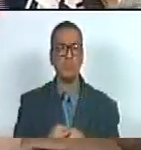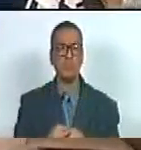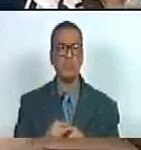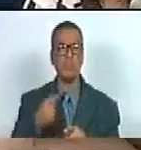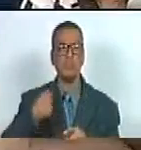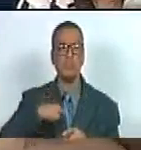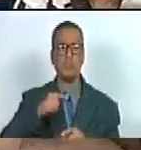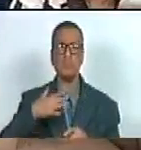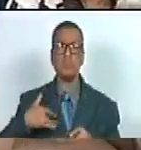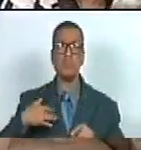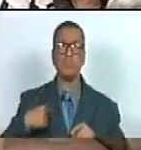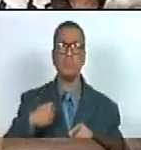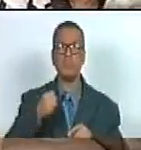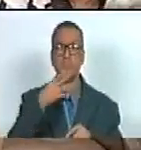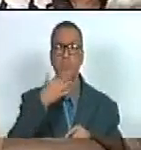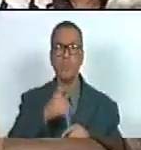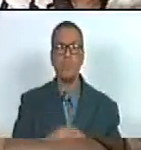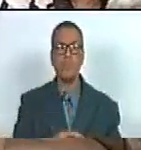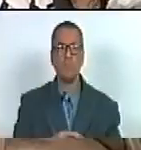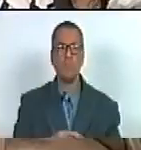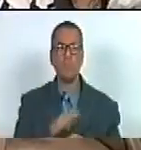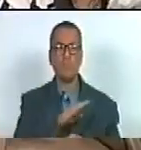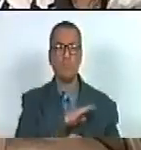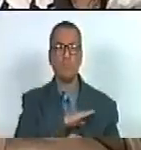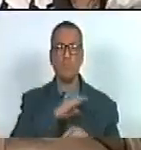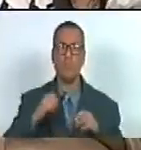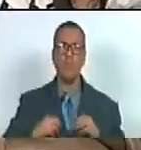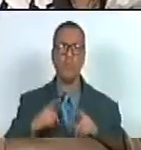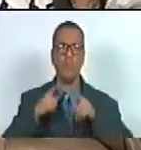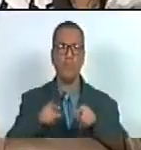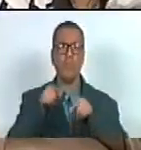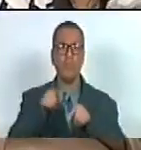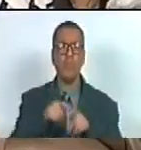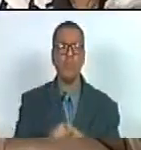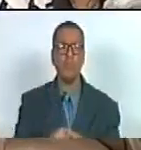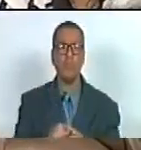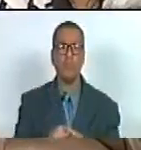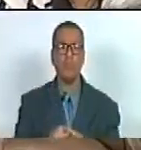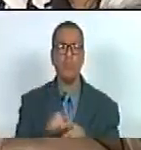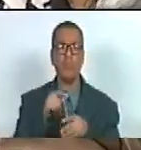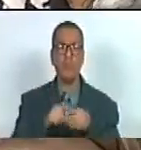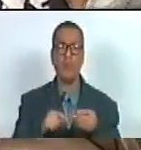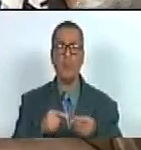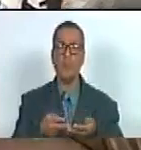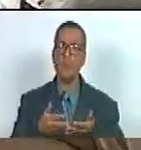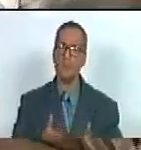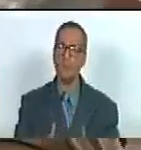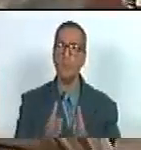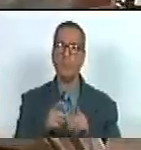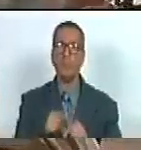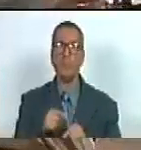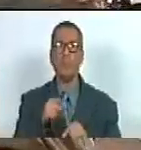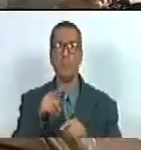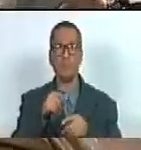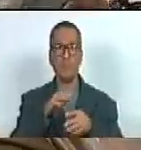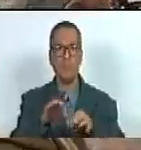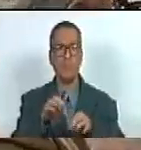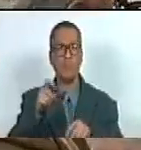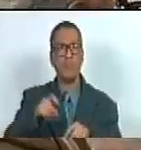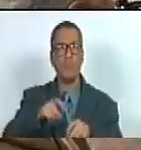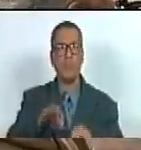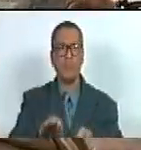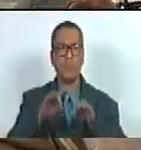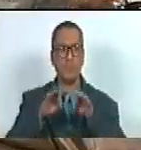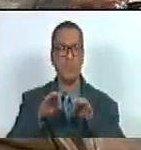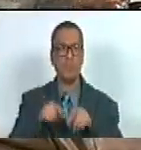sencillamente aberrante que Dios le dé la oportunidad de gozar de criar a un niño con necesidades especiales o